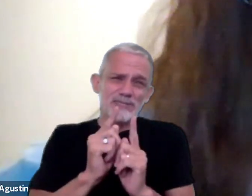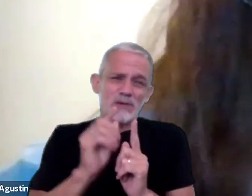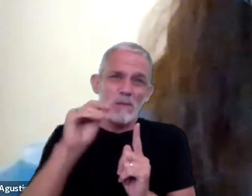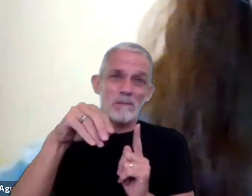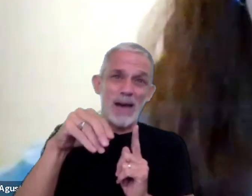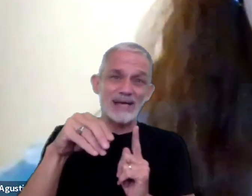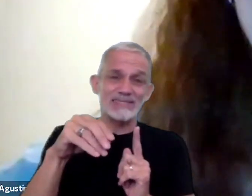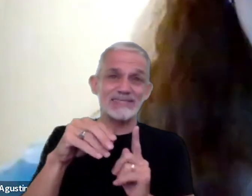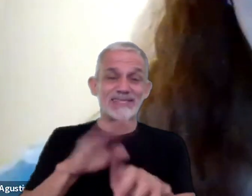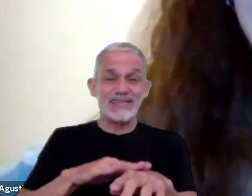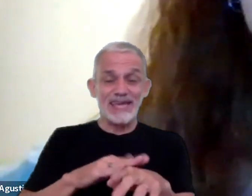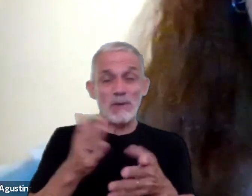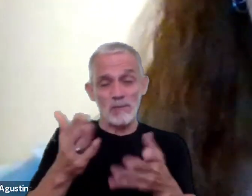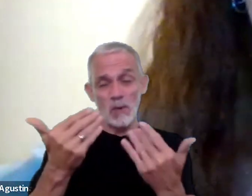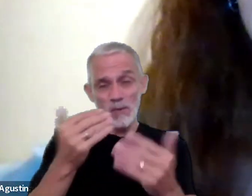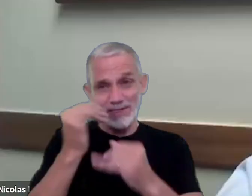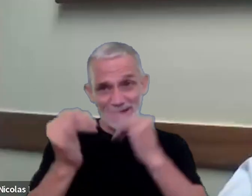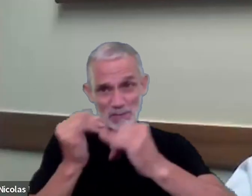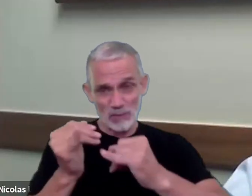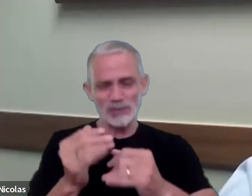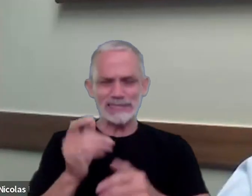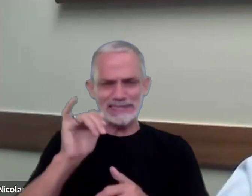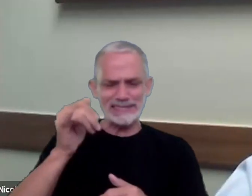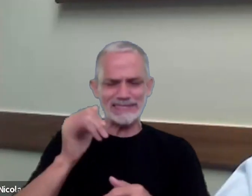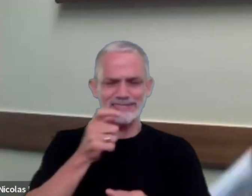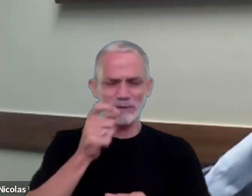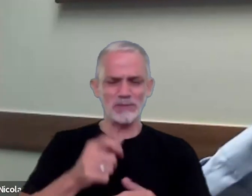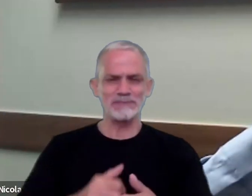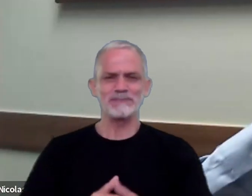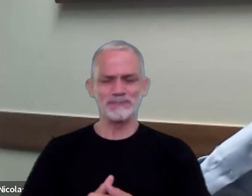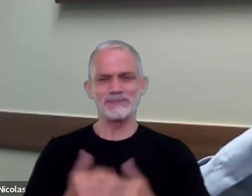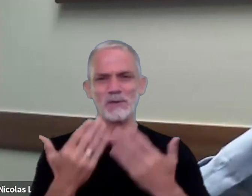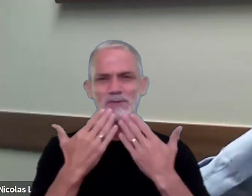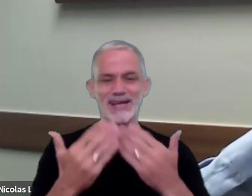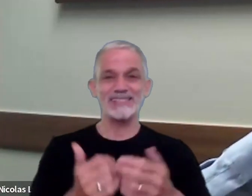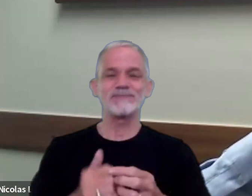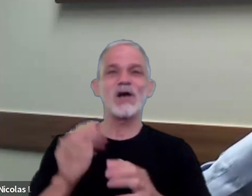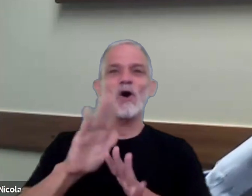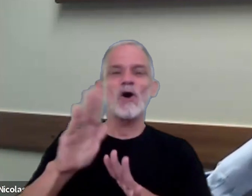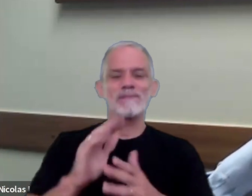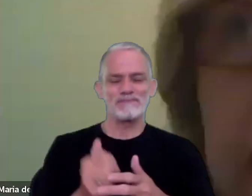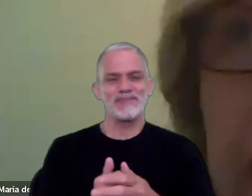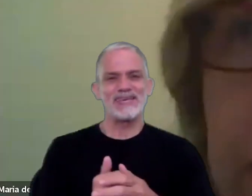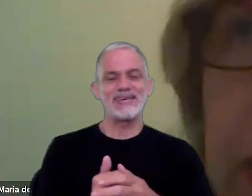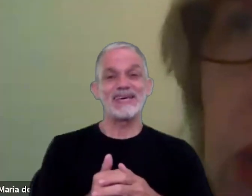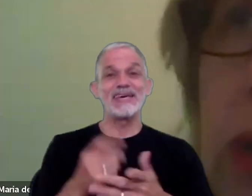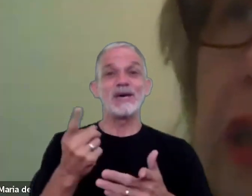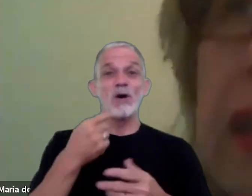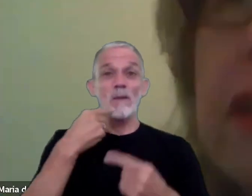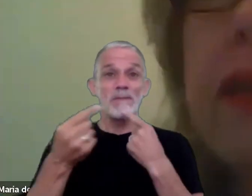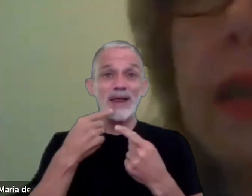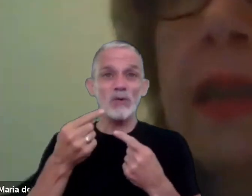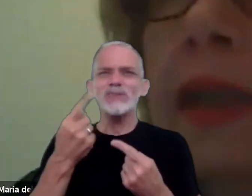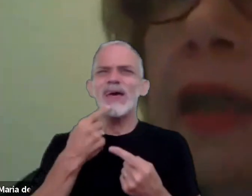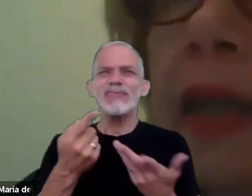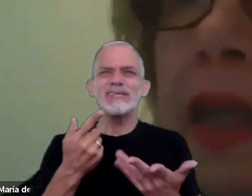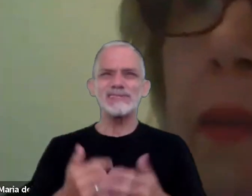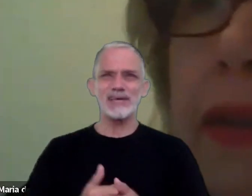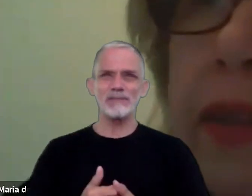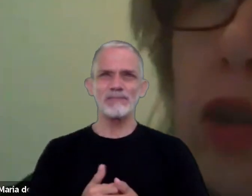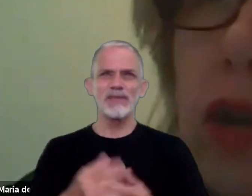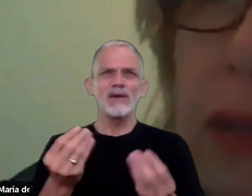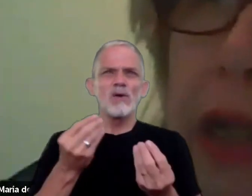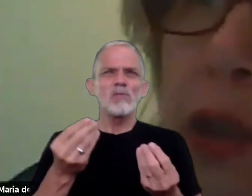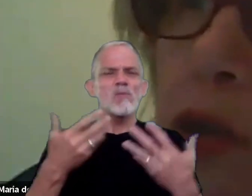de tu tiempo sí cómo no hola cómo estás otra de las preguntas dice así es